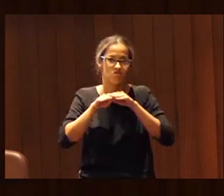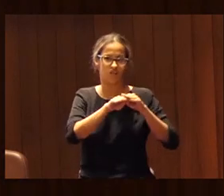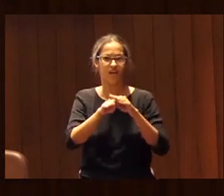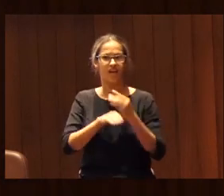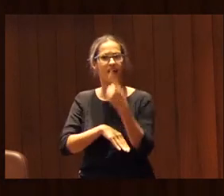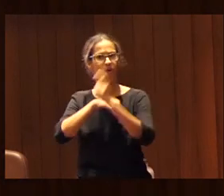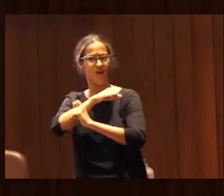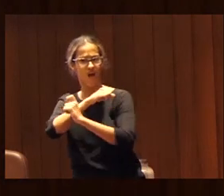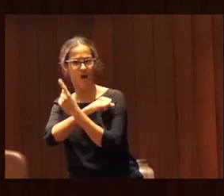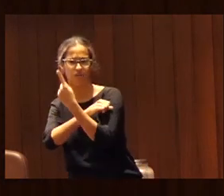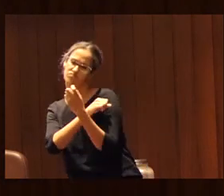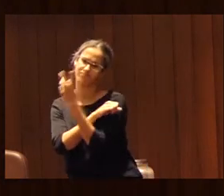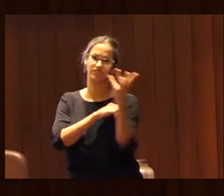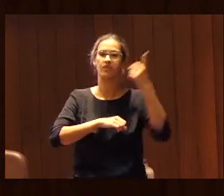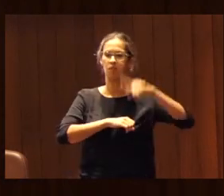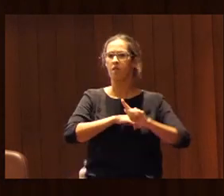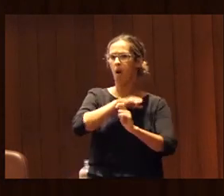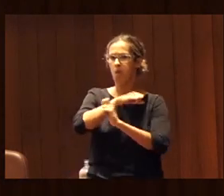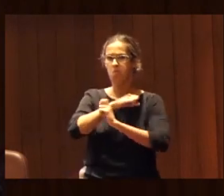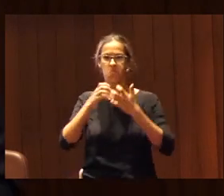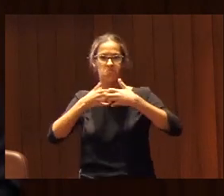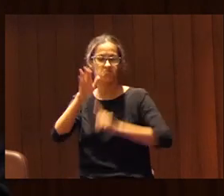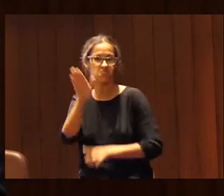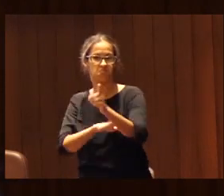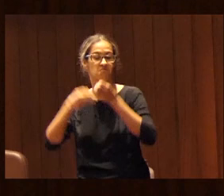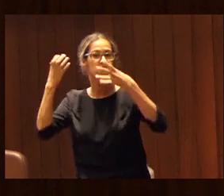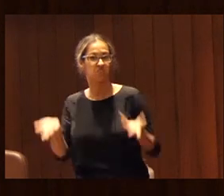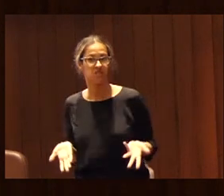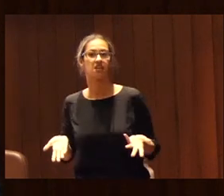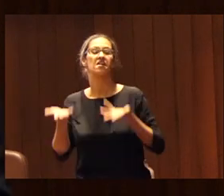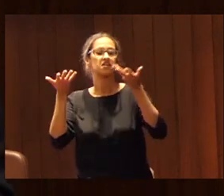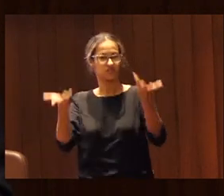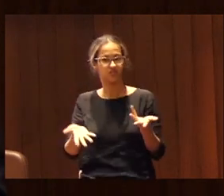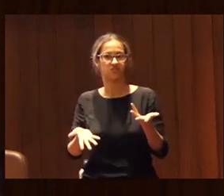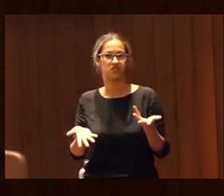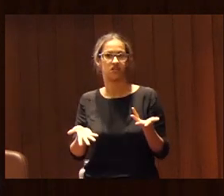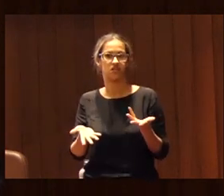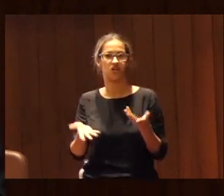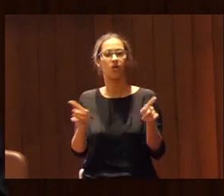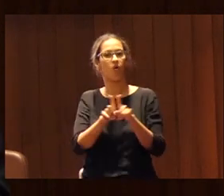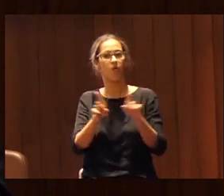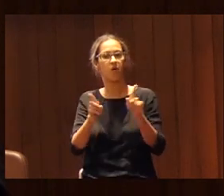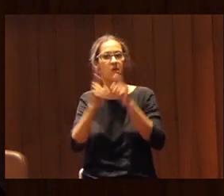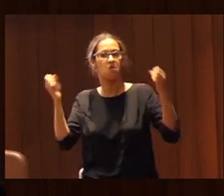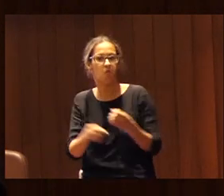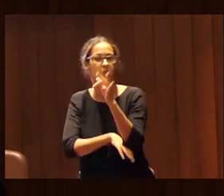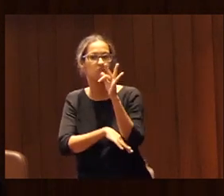ha funcionado llegaban al principio en las bases de subvención solo se valoraba había una acción positiva con un 1,5